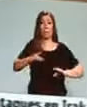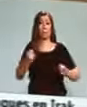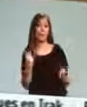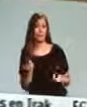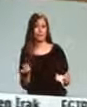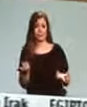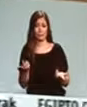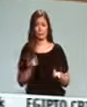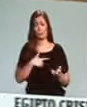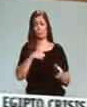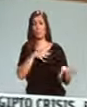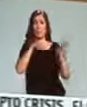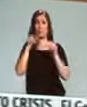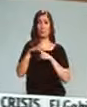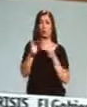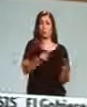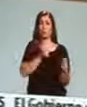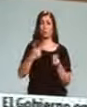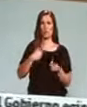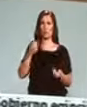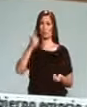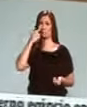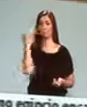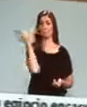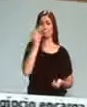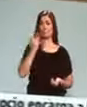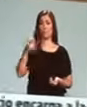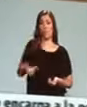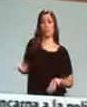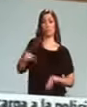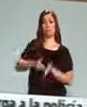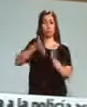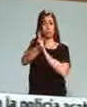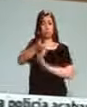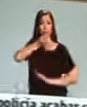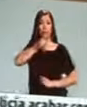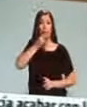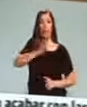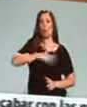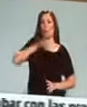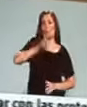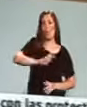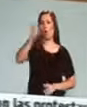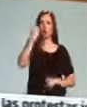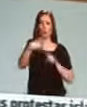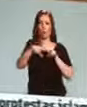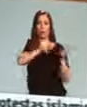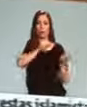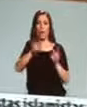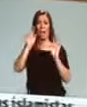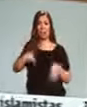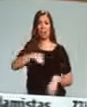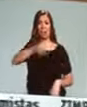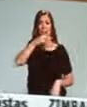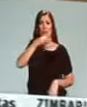Es comprensible en este clima mi escepticismo sobre una comparecencia que podía servir para cualquier cosa menos